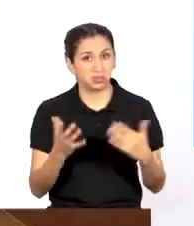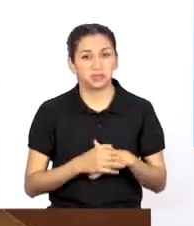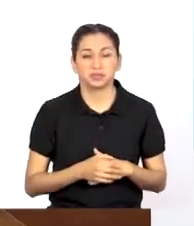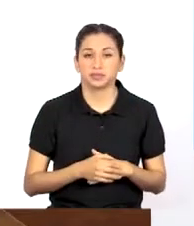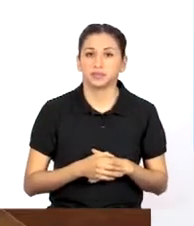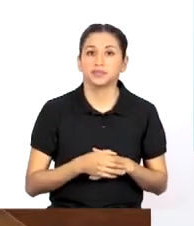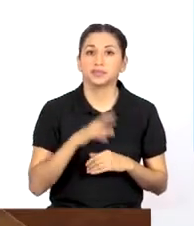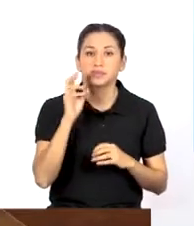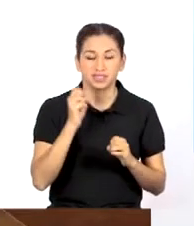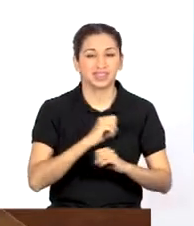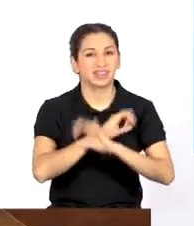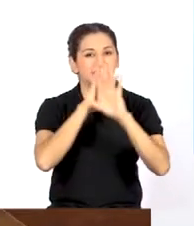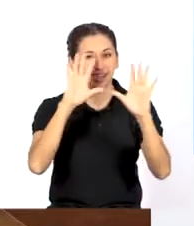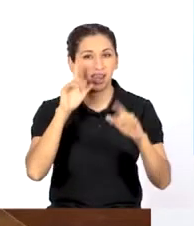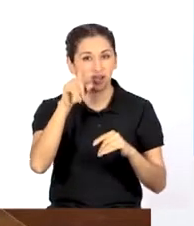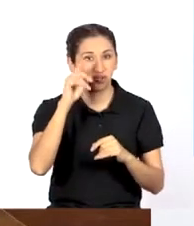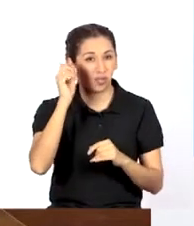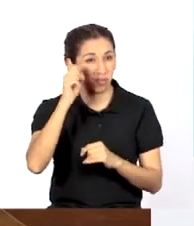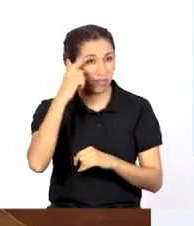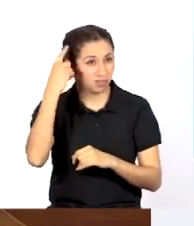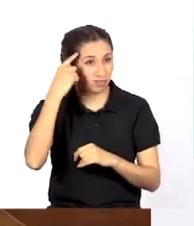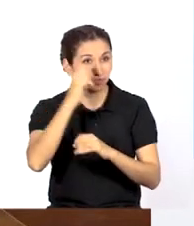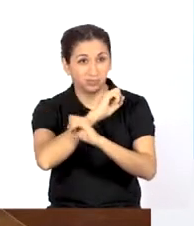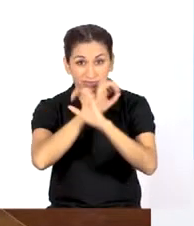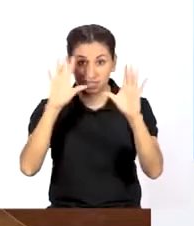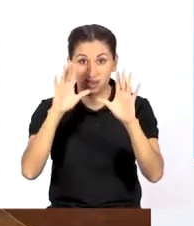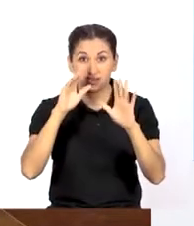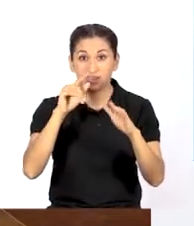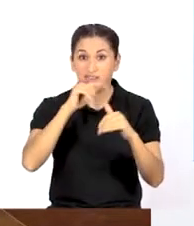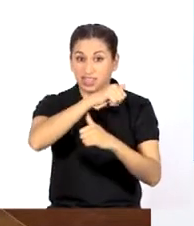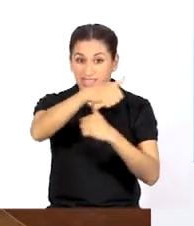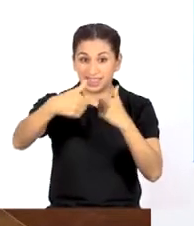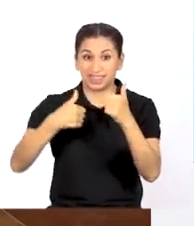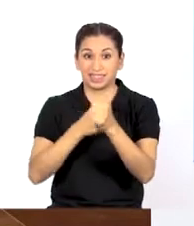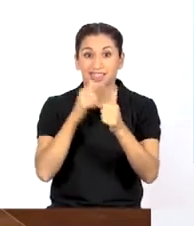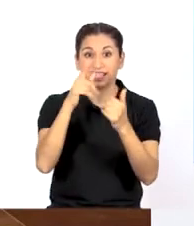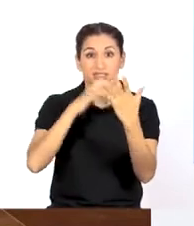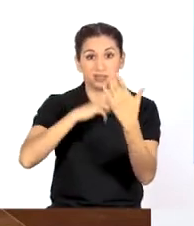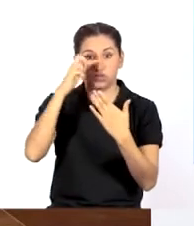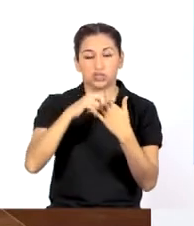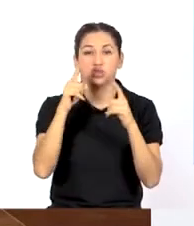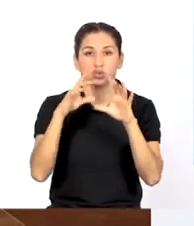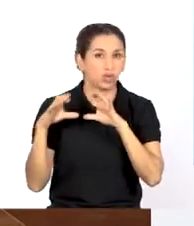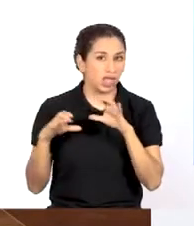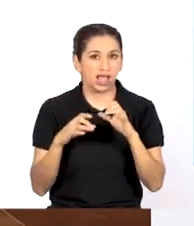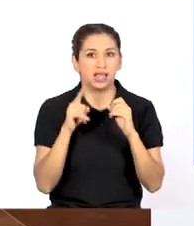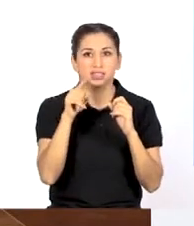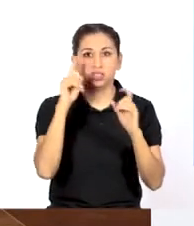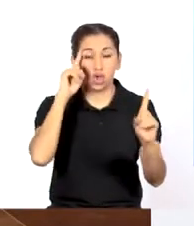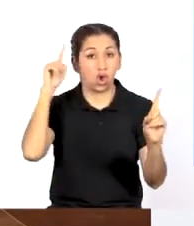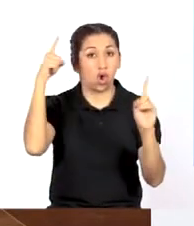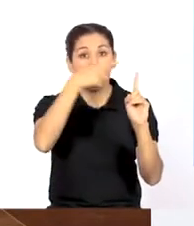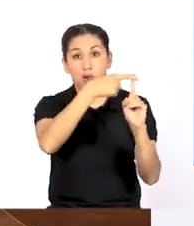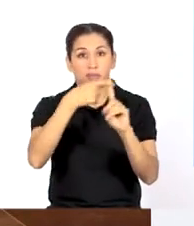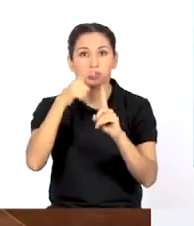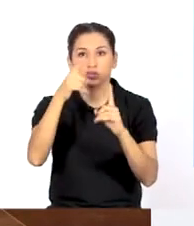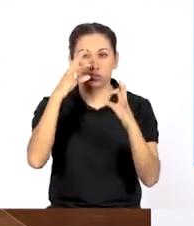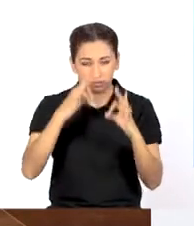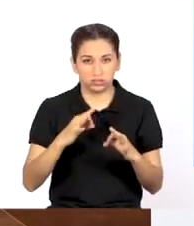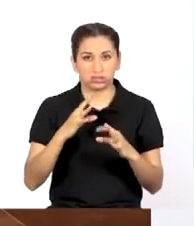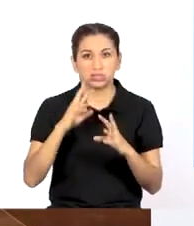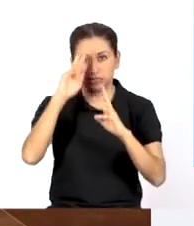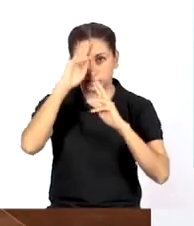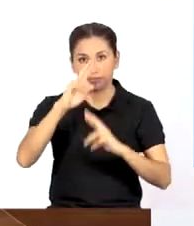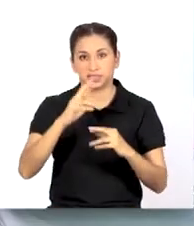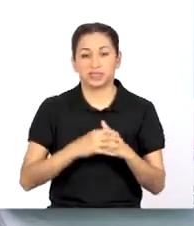Perfecto. Ahora que tienes clara la justificación, detrás de tu proyecto es hora de establecer los objetivos que